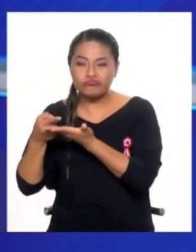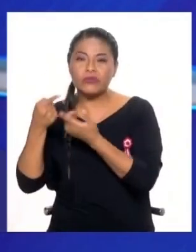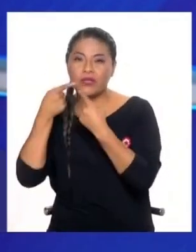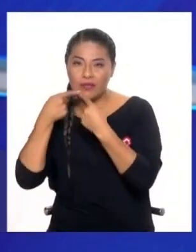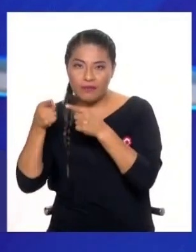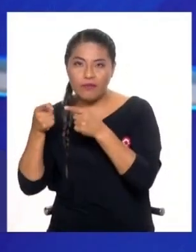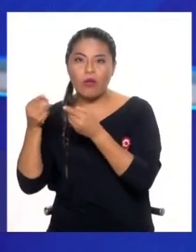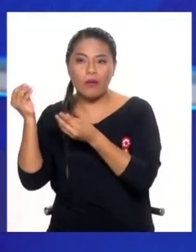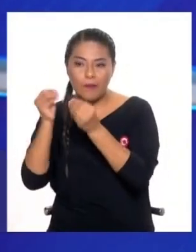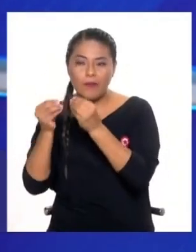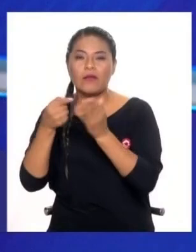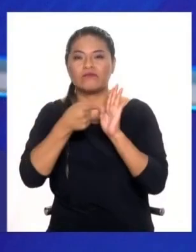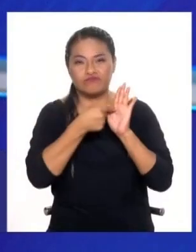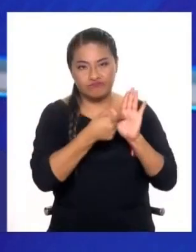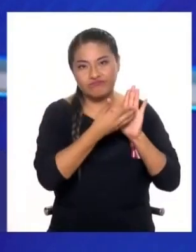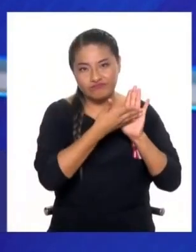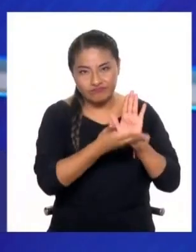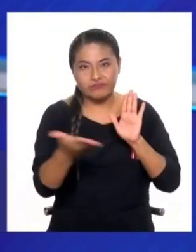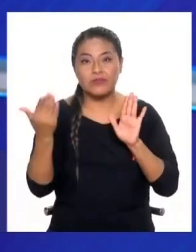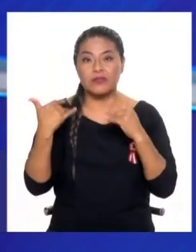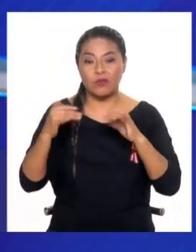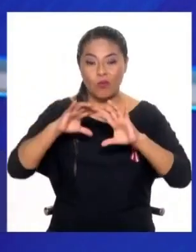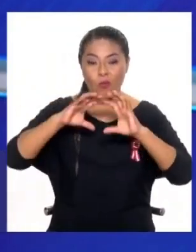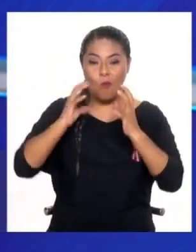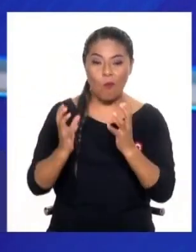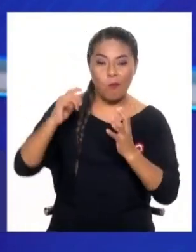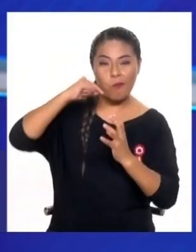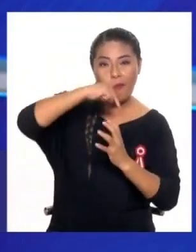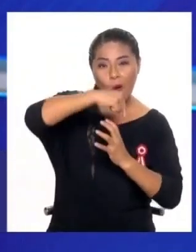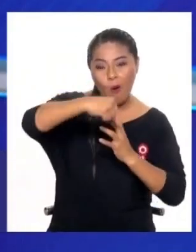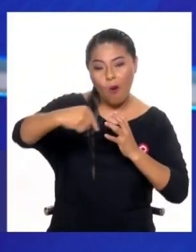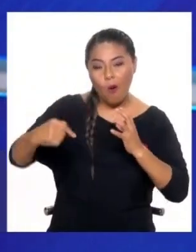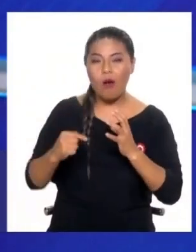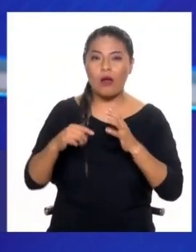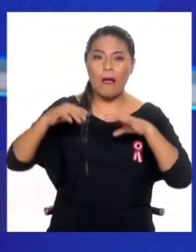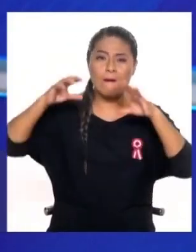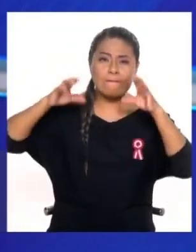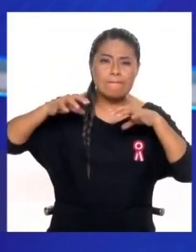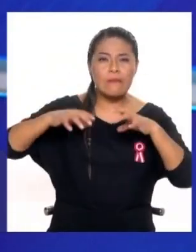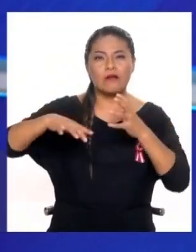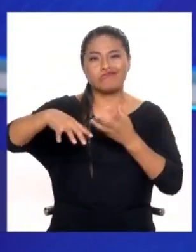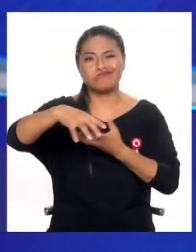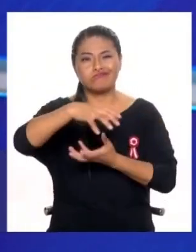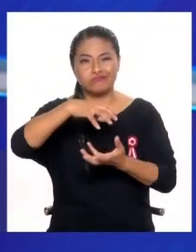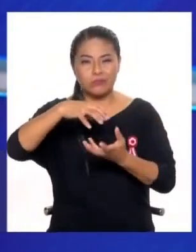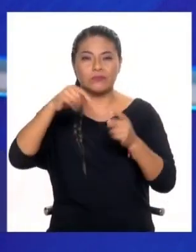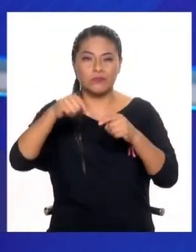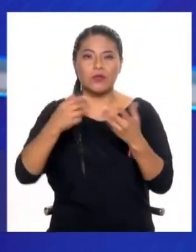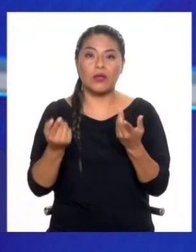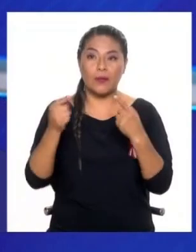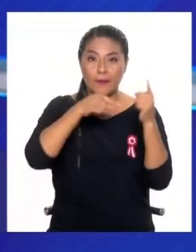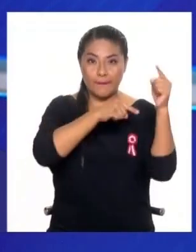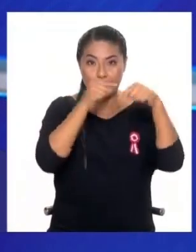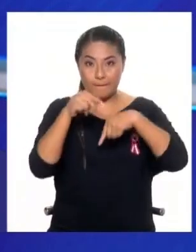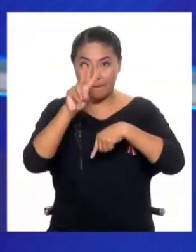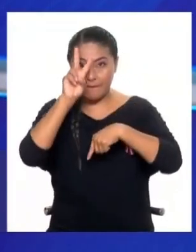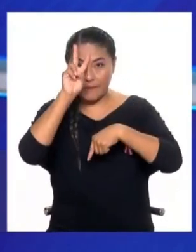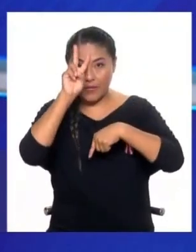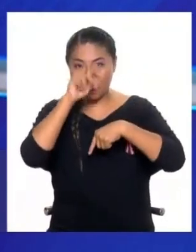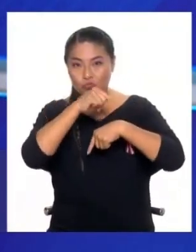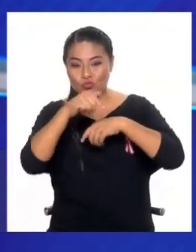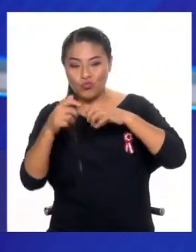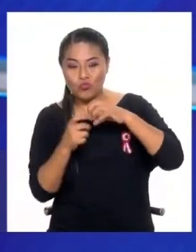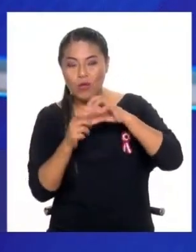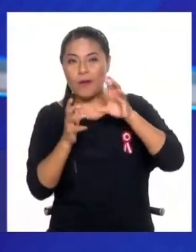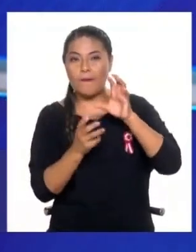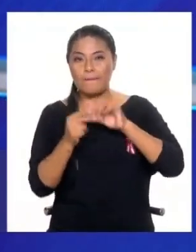técnicamente que vamos a tener un Niño Global. ¿Y esto cómo va a afectar a nuestro país? Bueno, yo